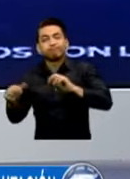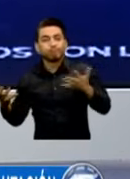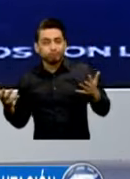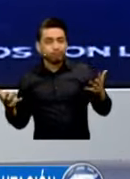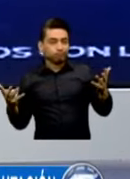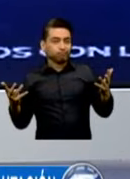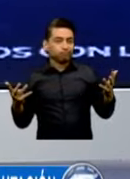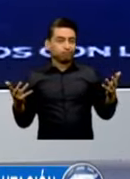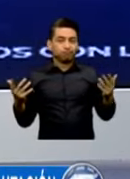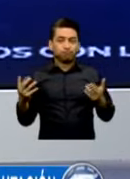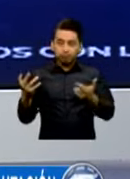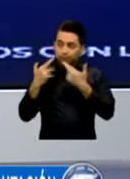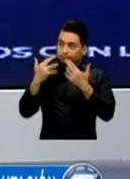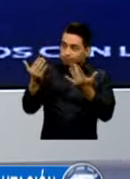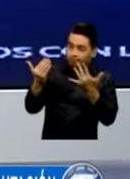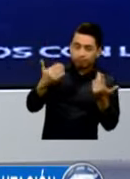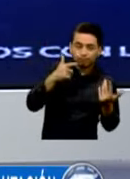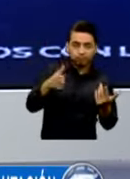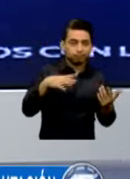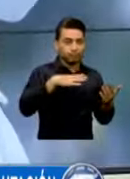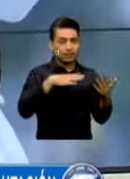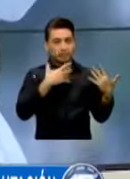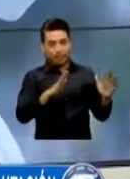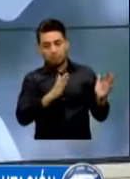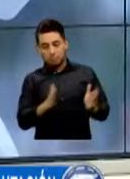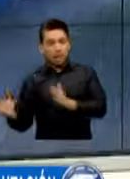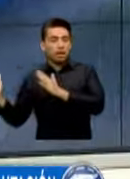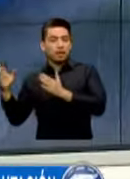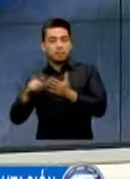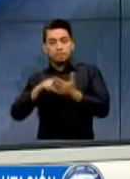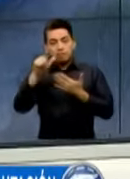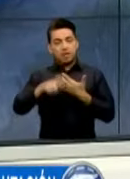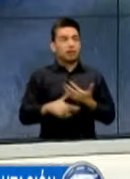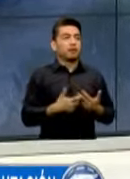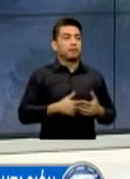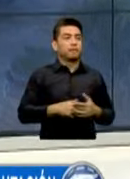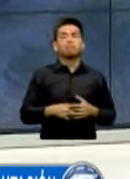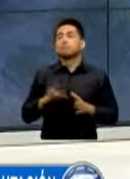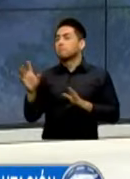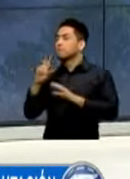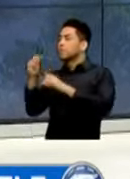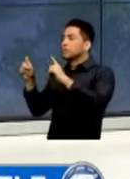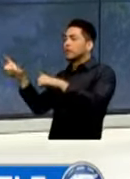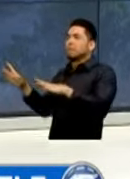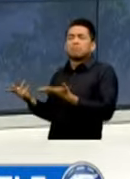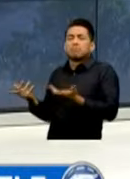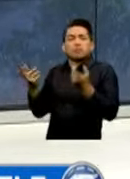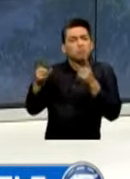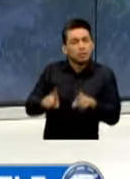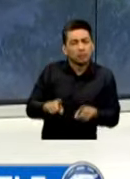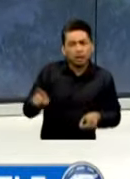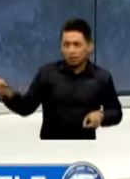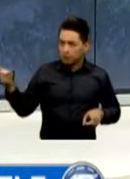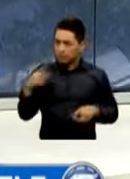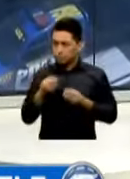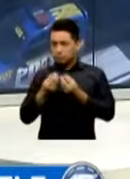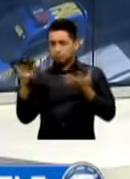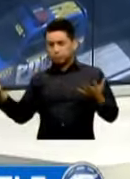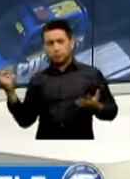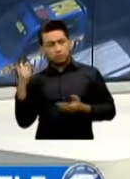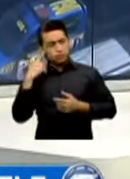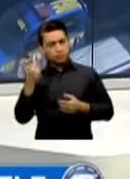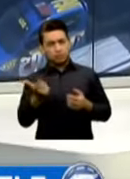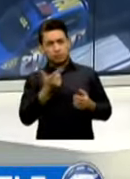Respondiendo A Este Plan Y Que Está Pasando Realmente En El Tema De Homicidios En Nuestro País Como Se Explican Estos Números Y La